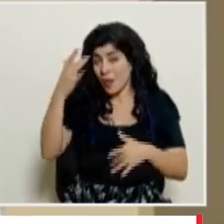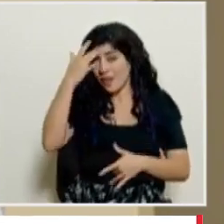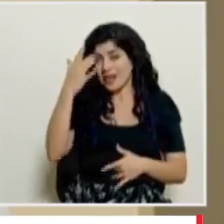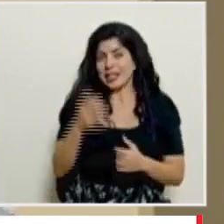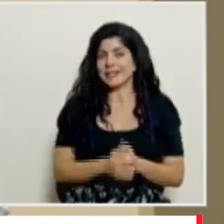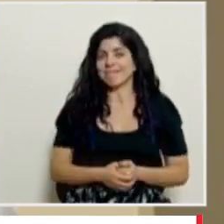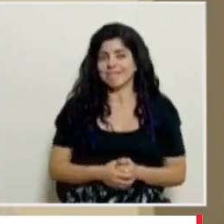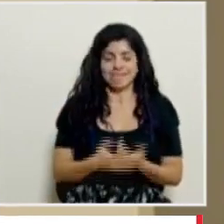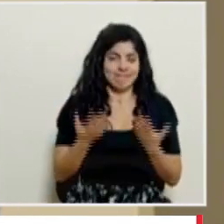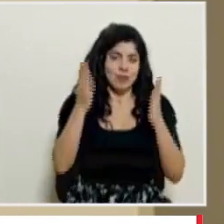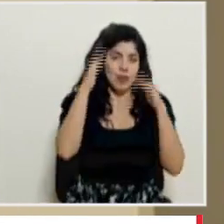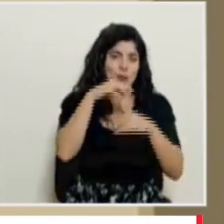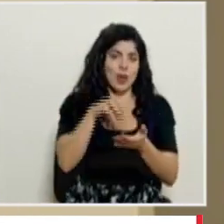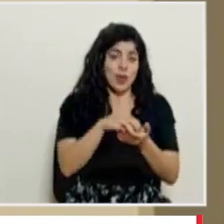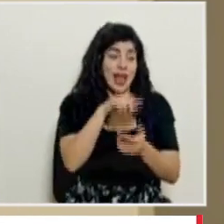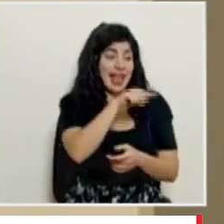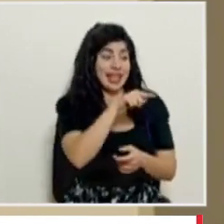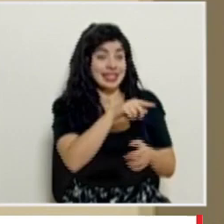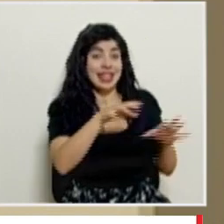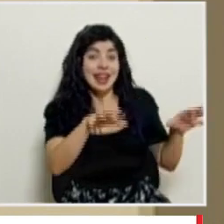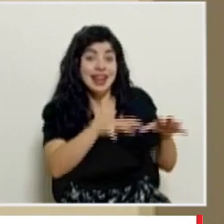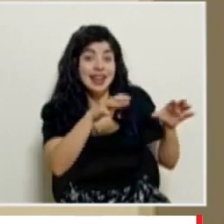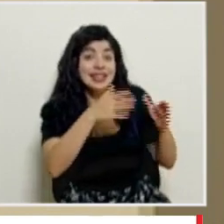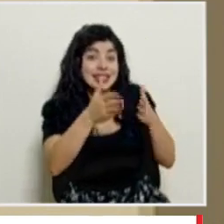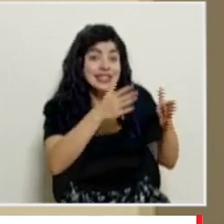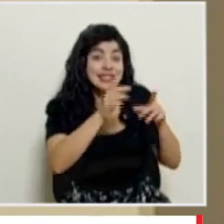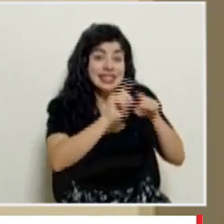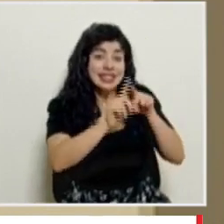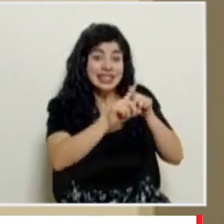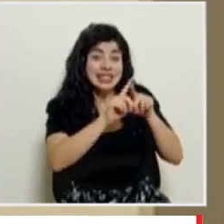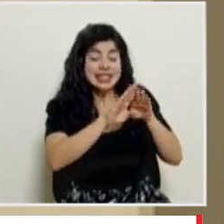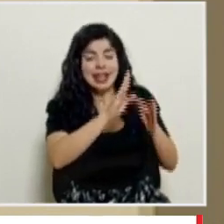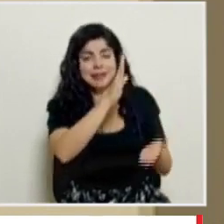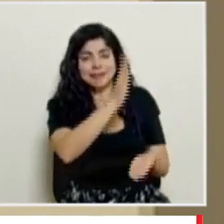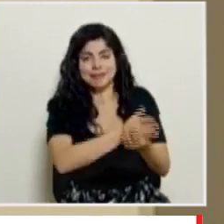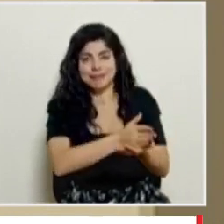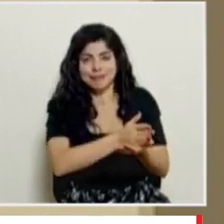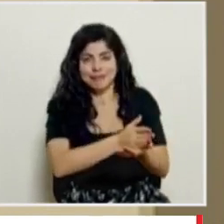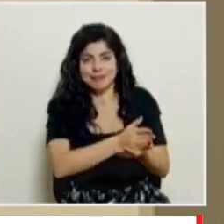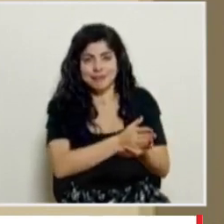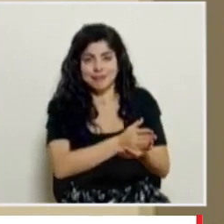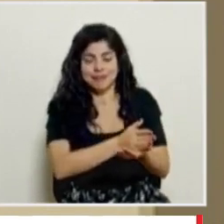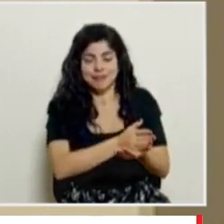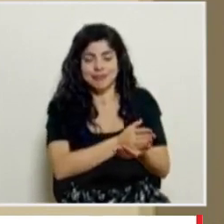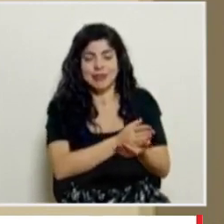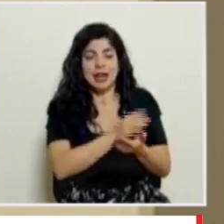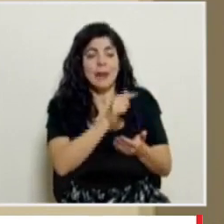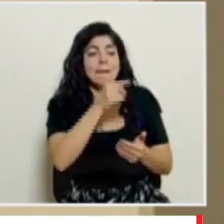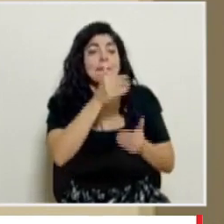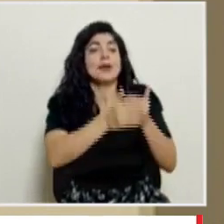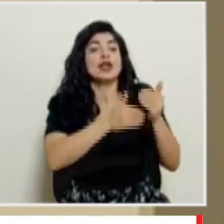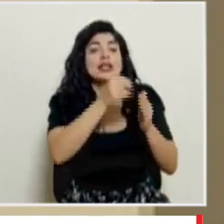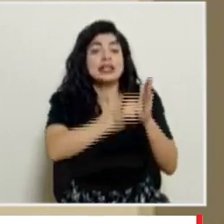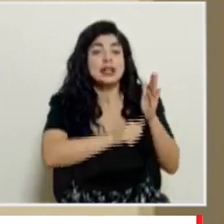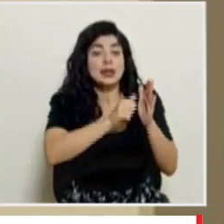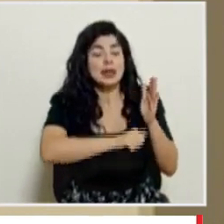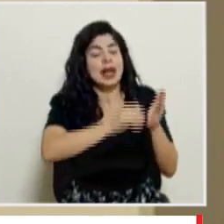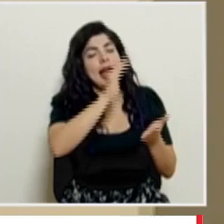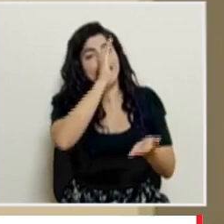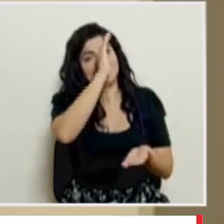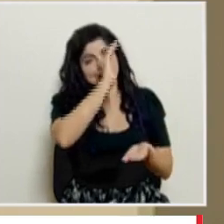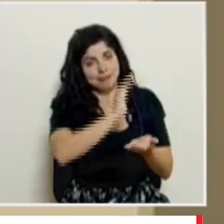que parar esa reactivación de servicios y disminuir la cantidad de procedimientos quirúrgicos